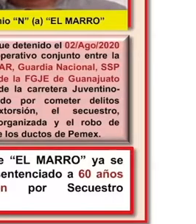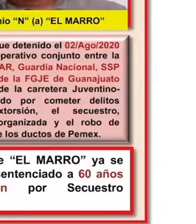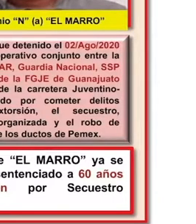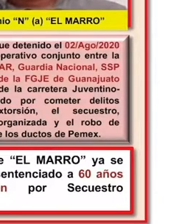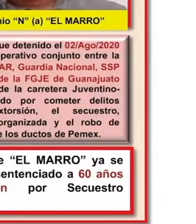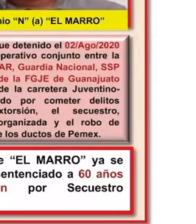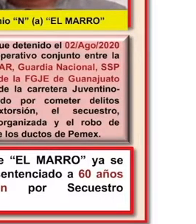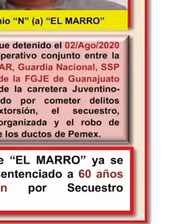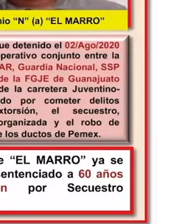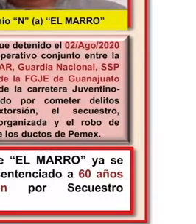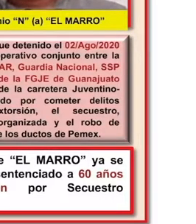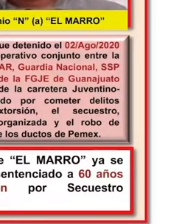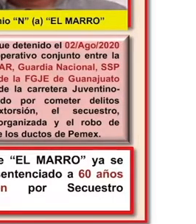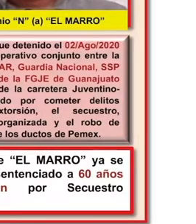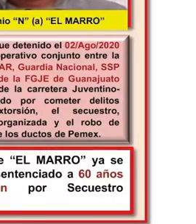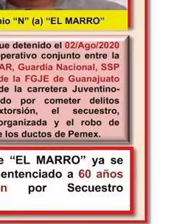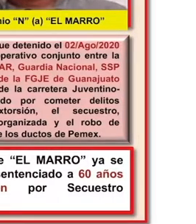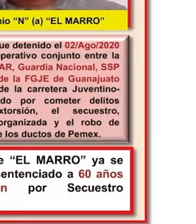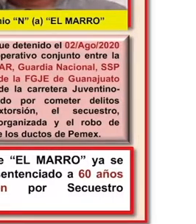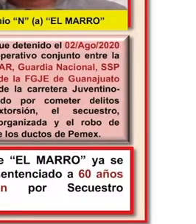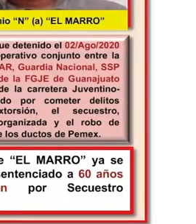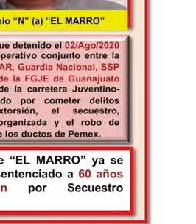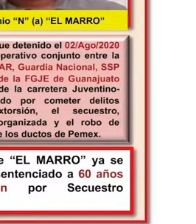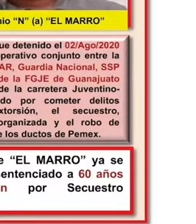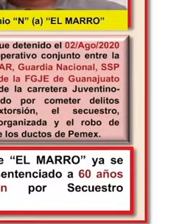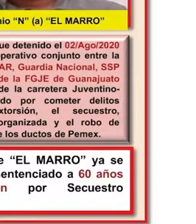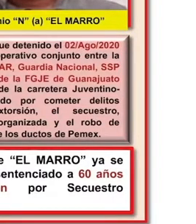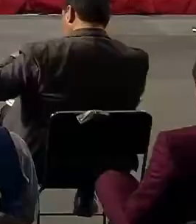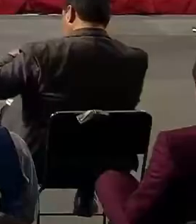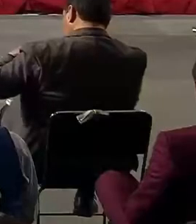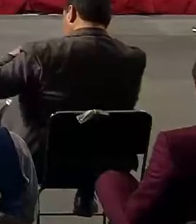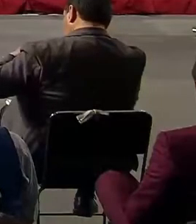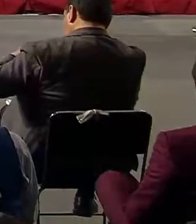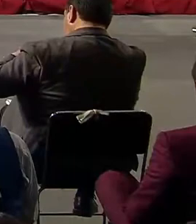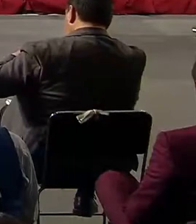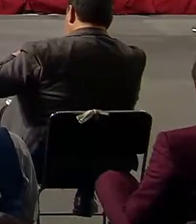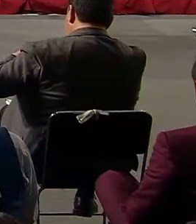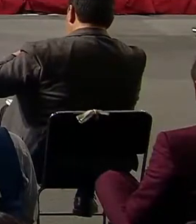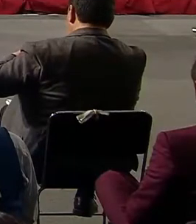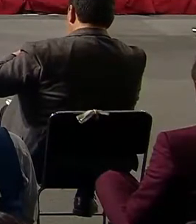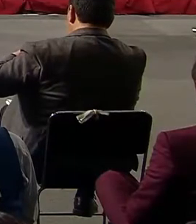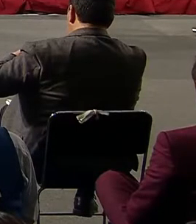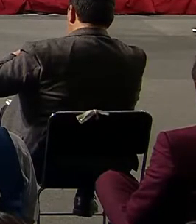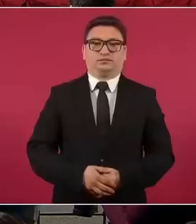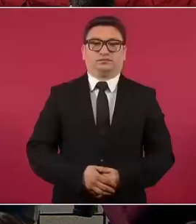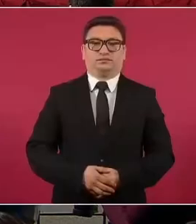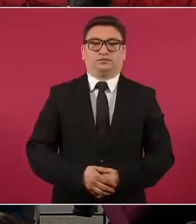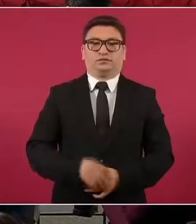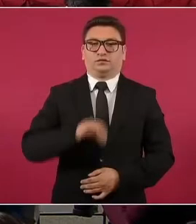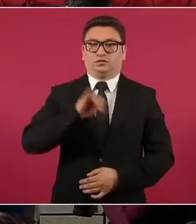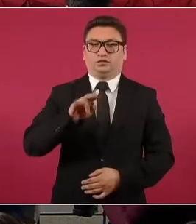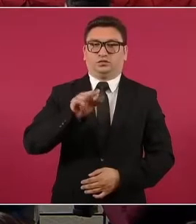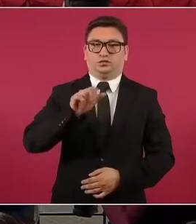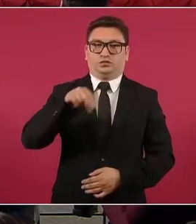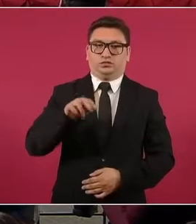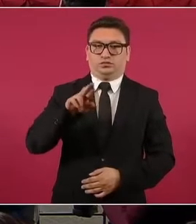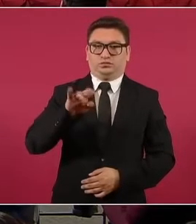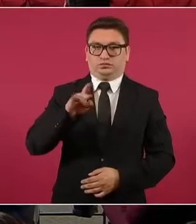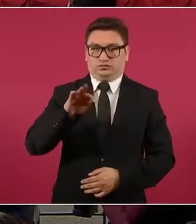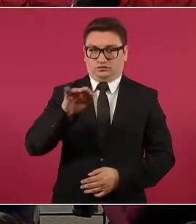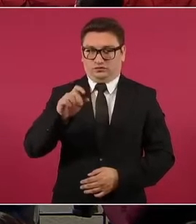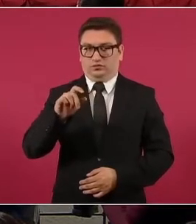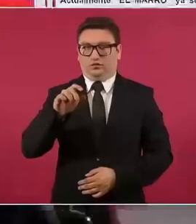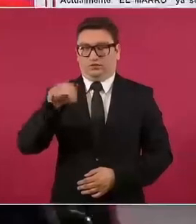El Centinela del Ejército en Tecate, Baja California, fue detenido Juan Rodolfo N. alias El